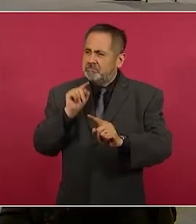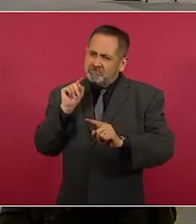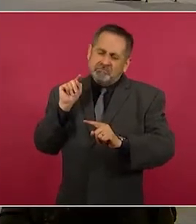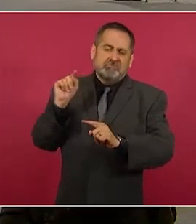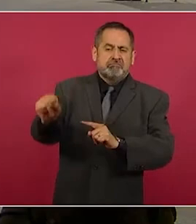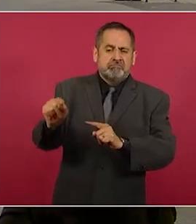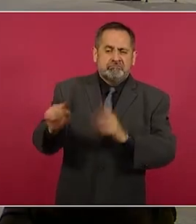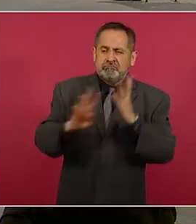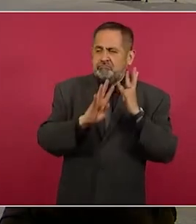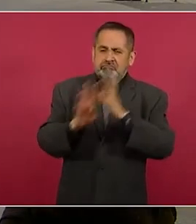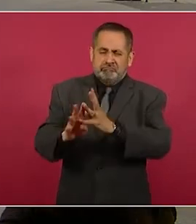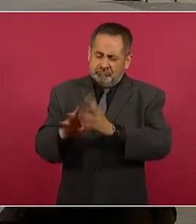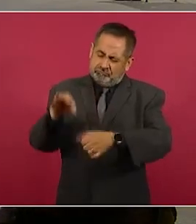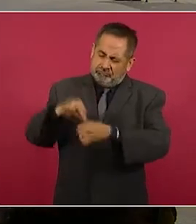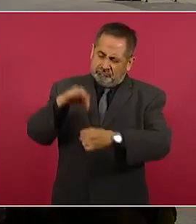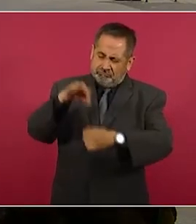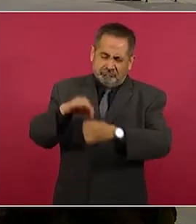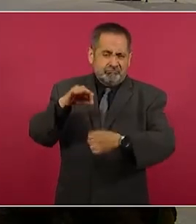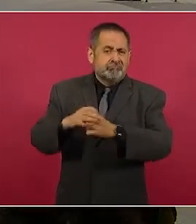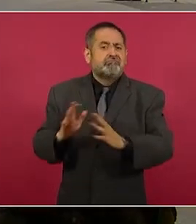pero participaron.